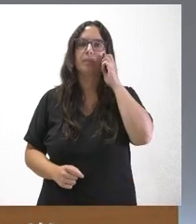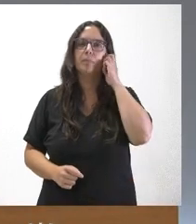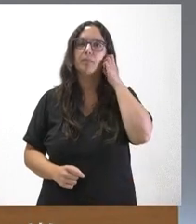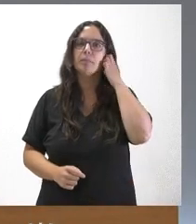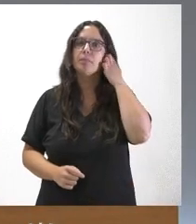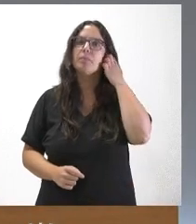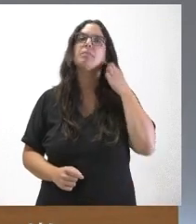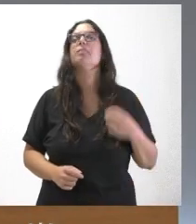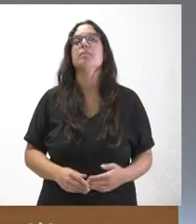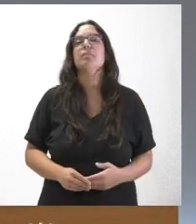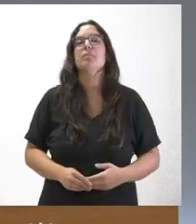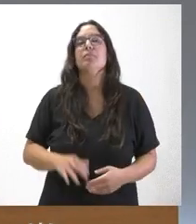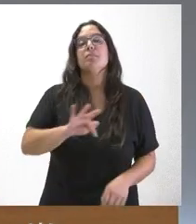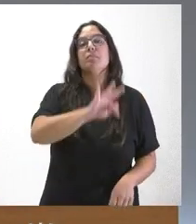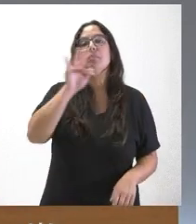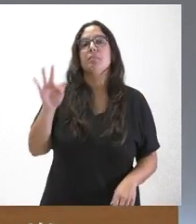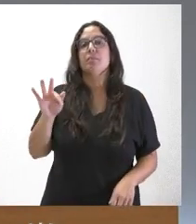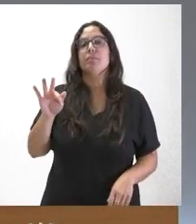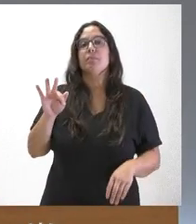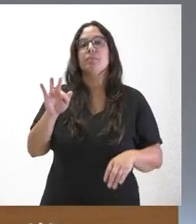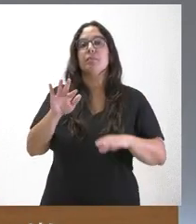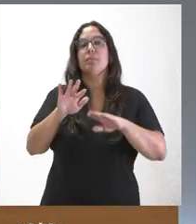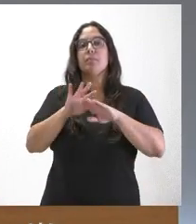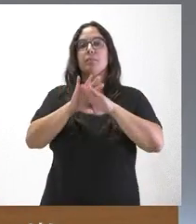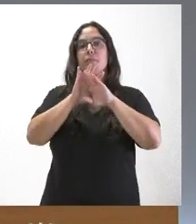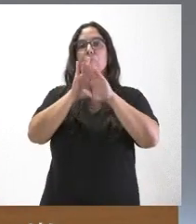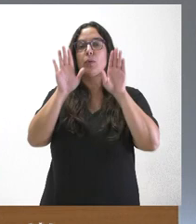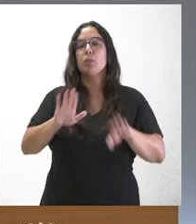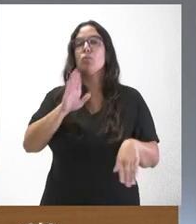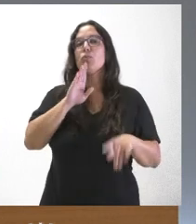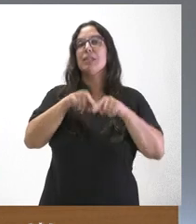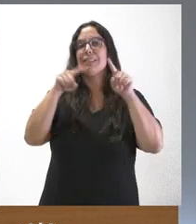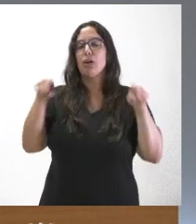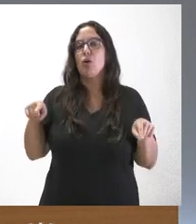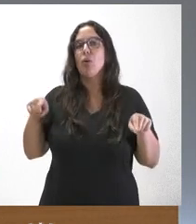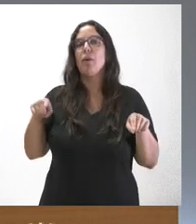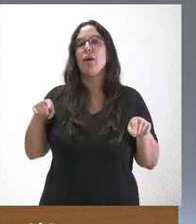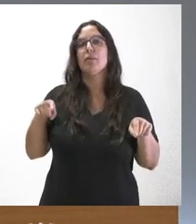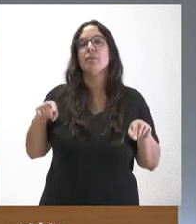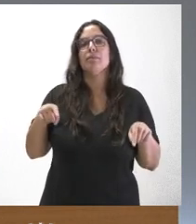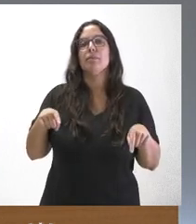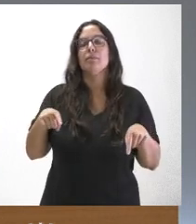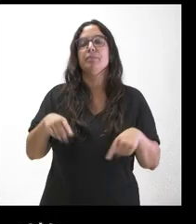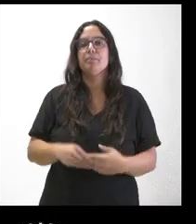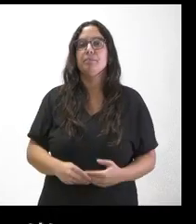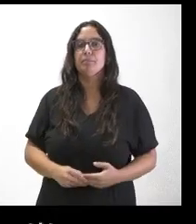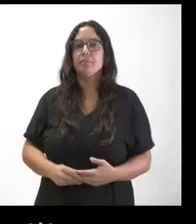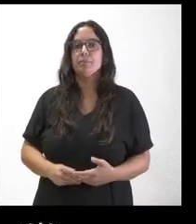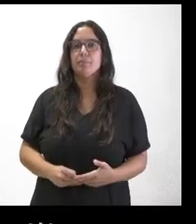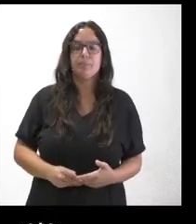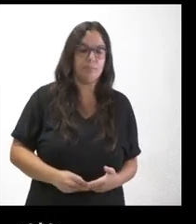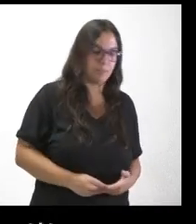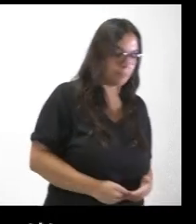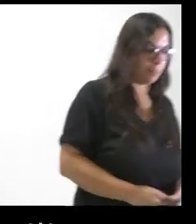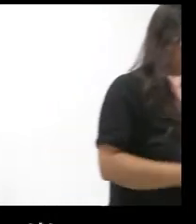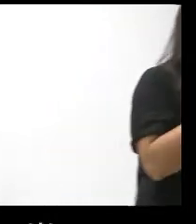Cerramos este turno ya en Sagovia, donde tenemos a Begoña Rincón. Begoña, adelante. Buenos